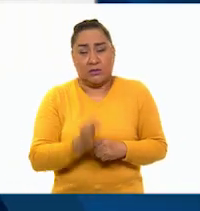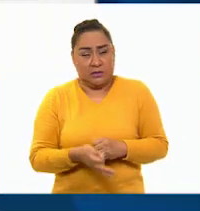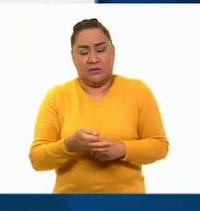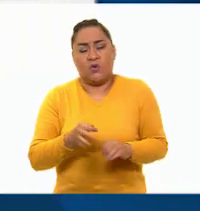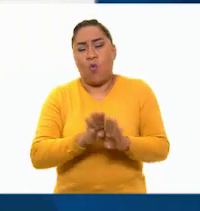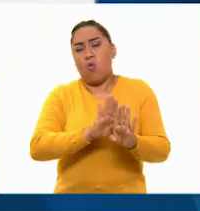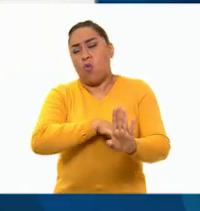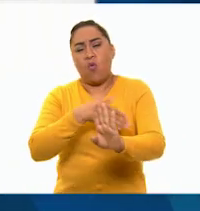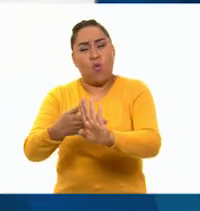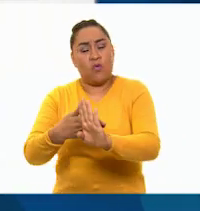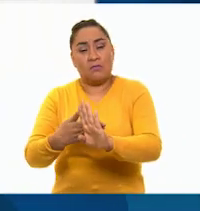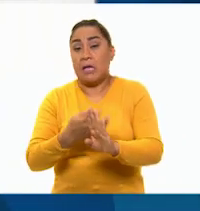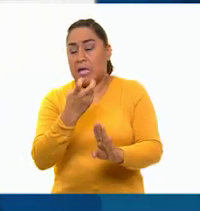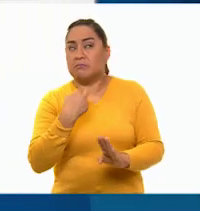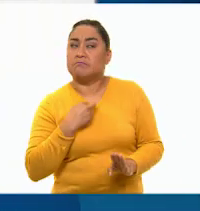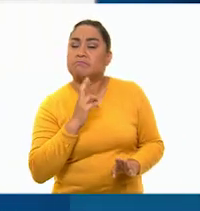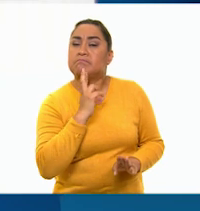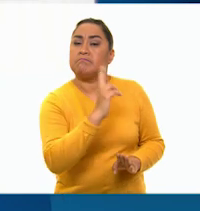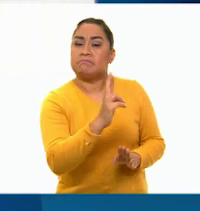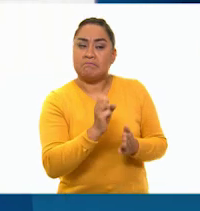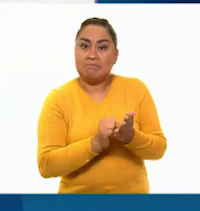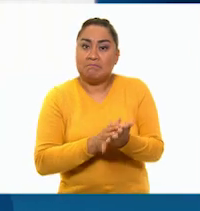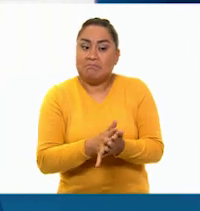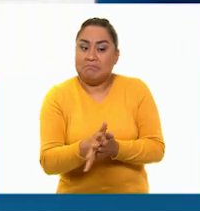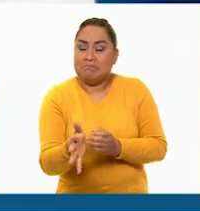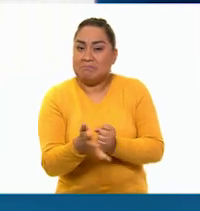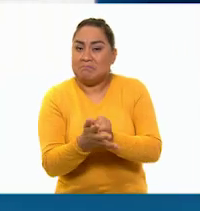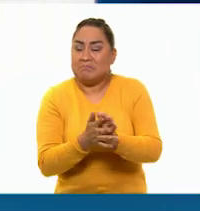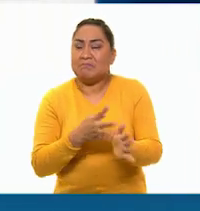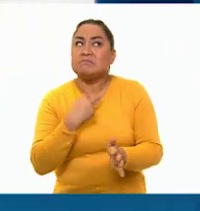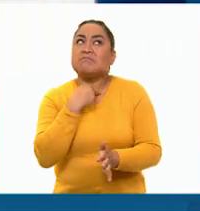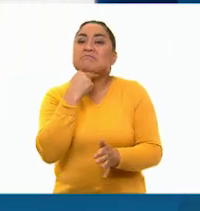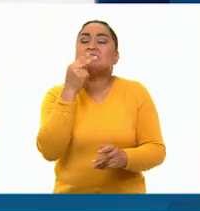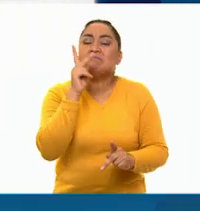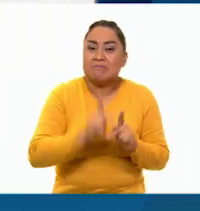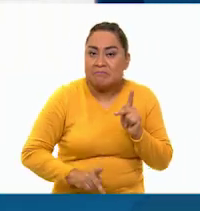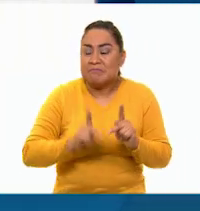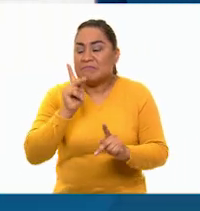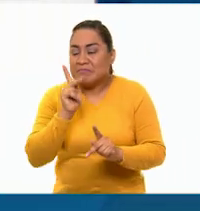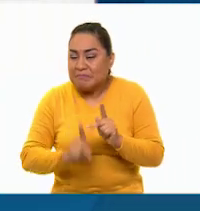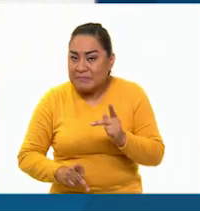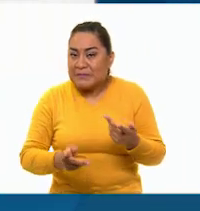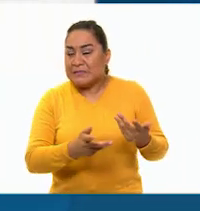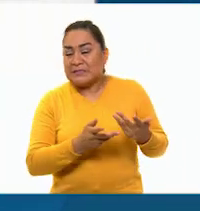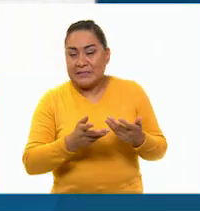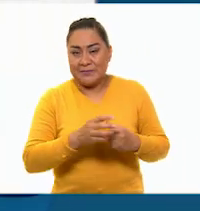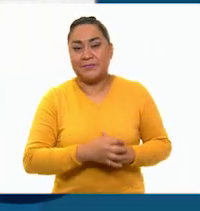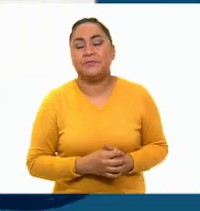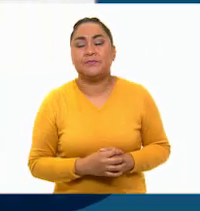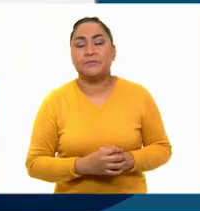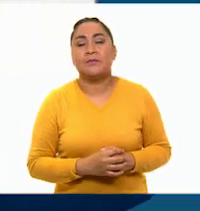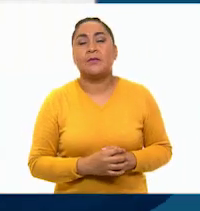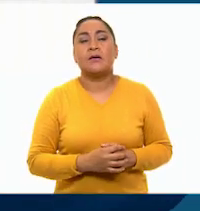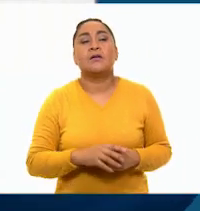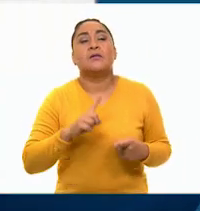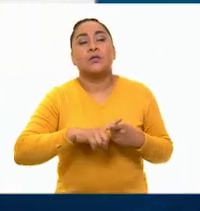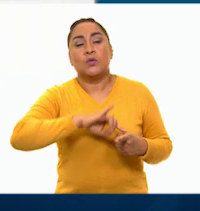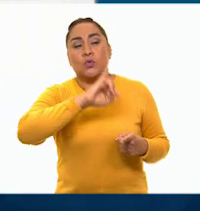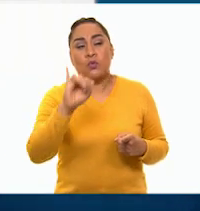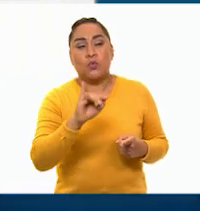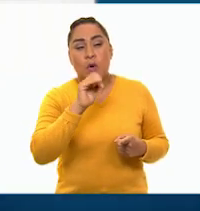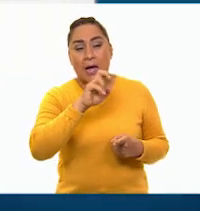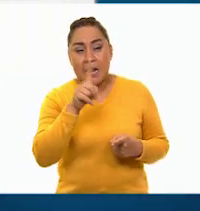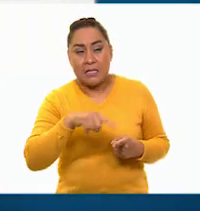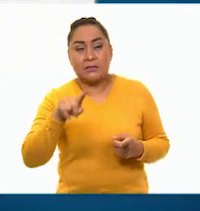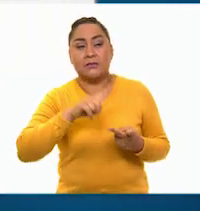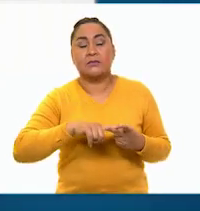tal atrocidad. Le respondí con las manos sudorosas y la voz pausada una y otra vez. Juárez, Angélica y Martínez,